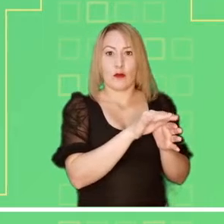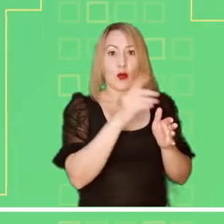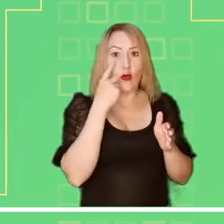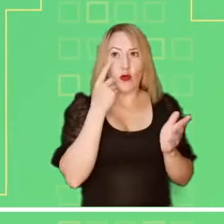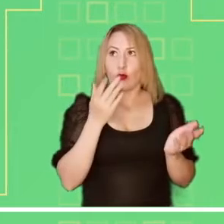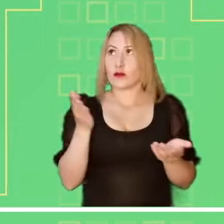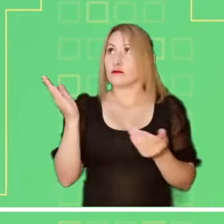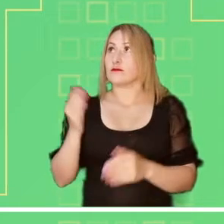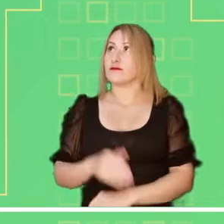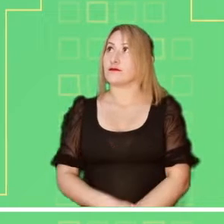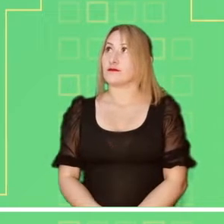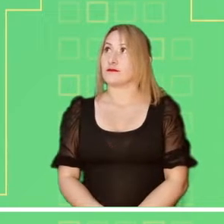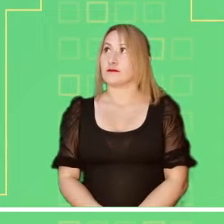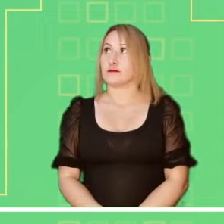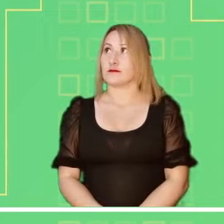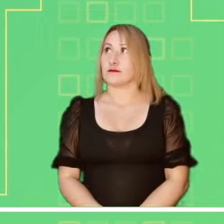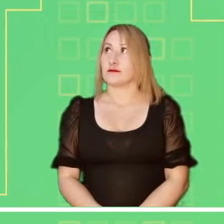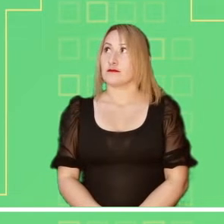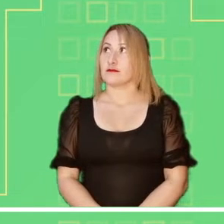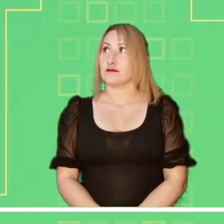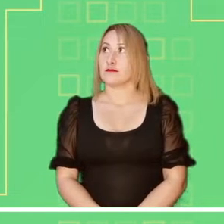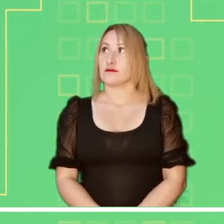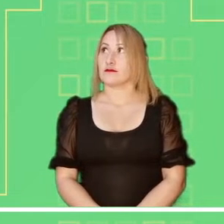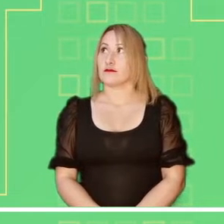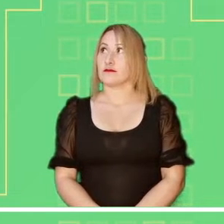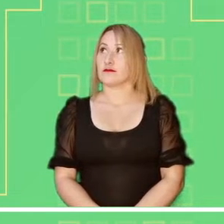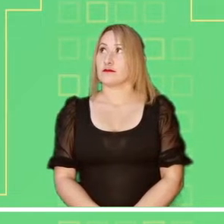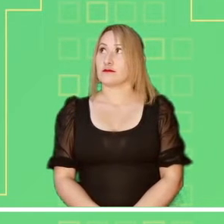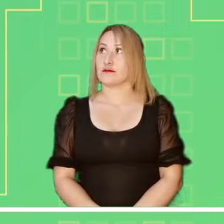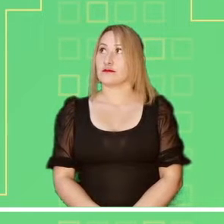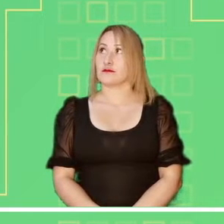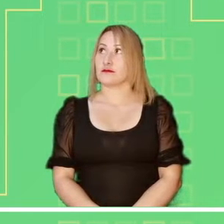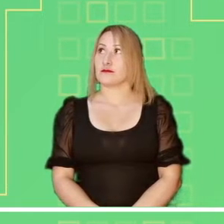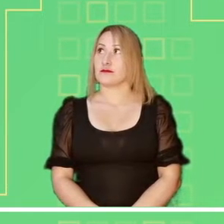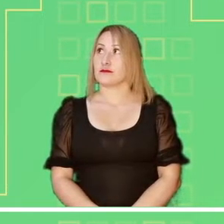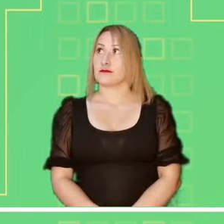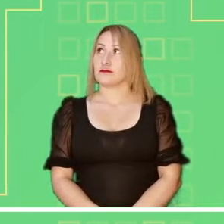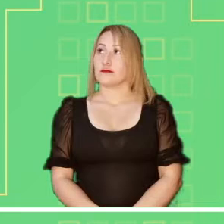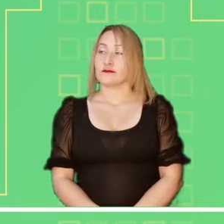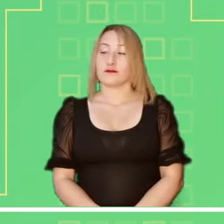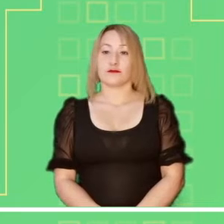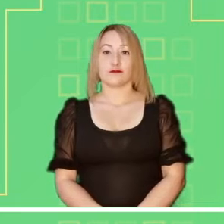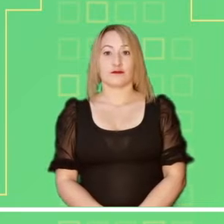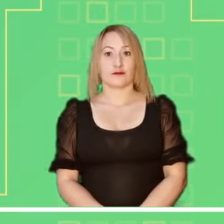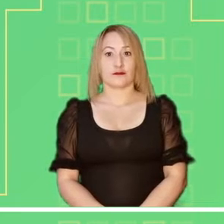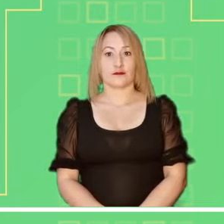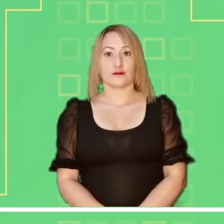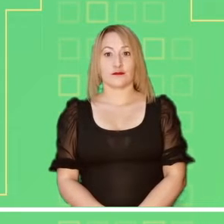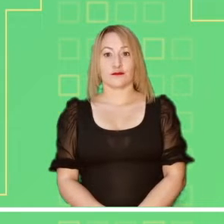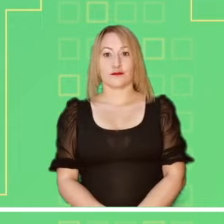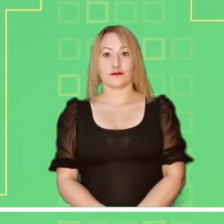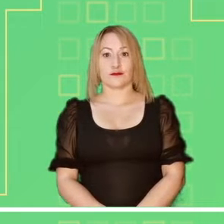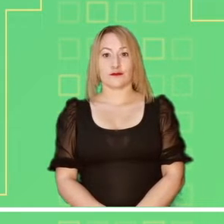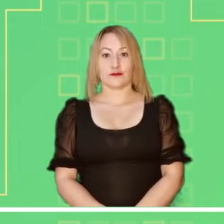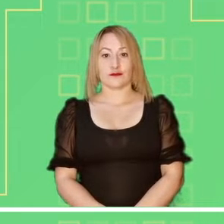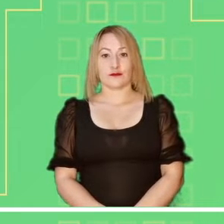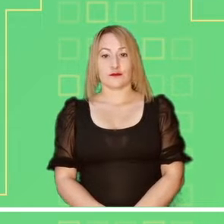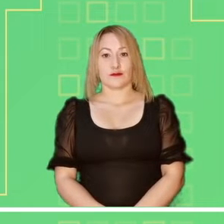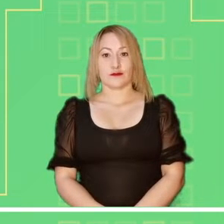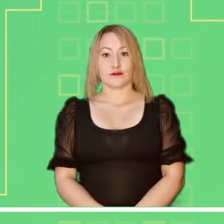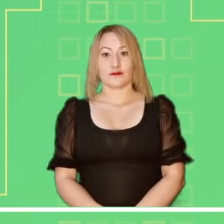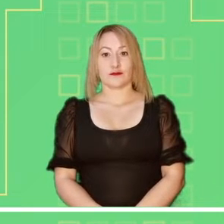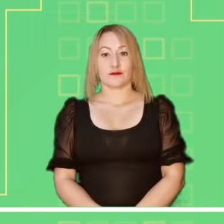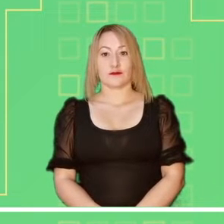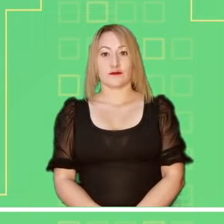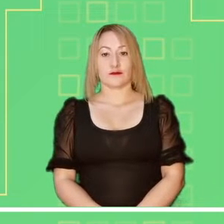Alerta roja en Antioquia por crecientes súbitas en el río Sucio y Uramita, en el municipio de Urbanita. Atención en Tibú, norte de